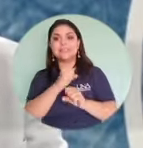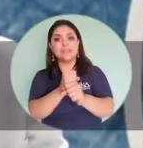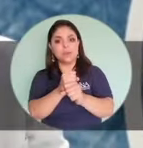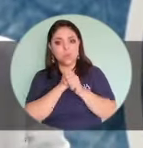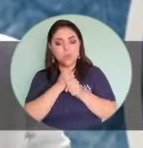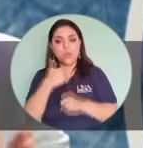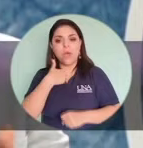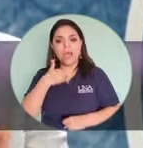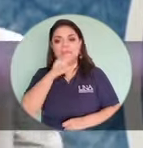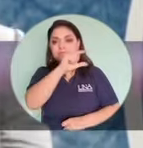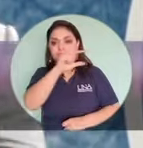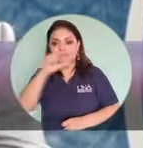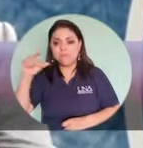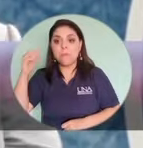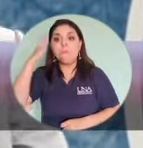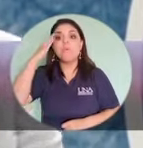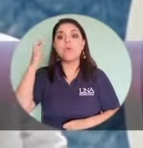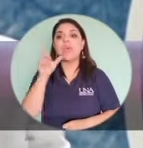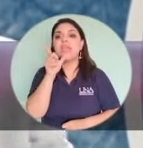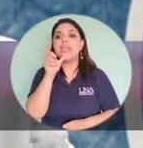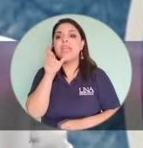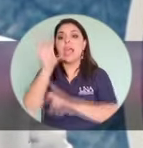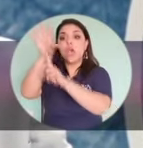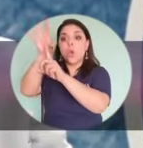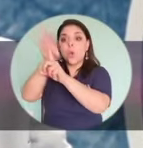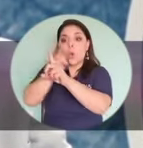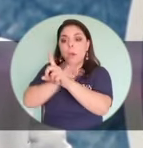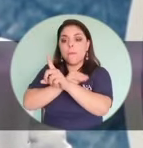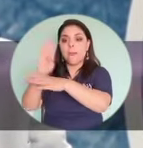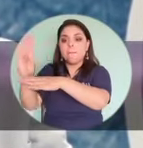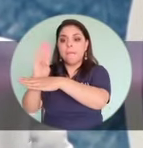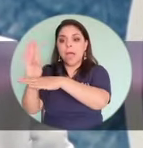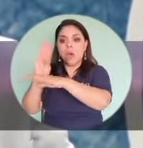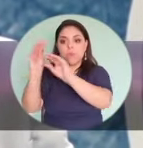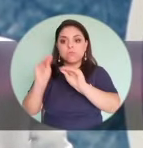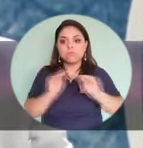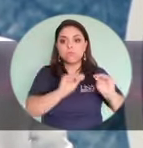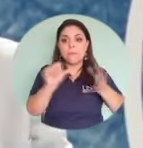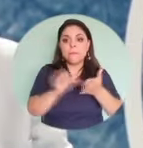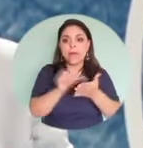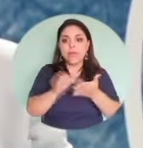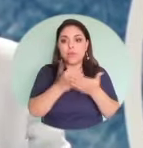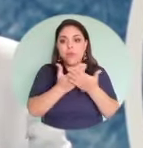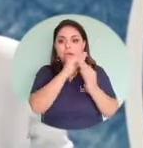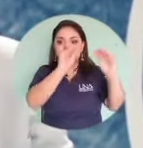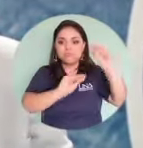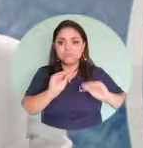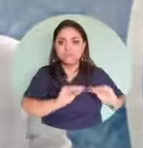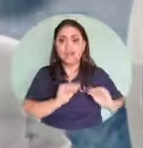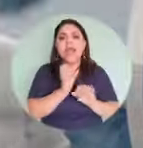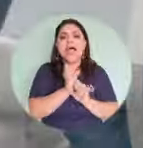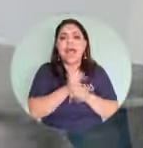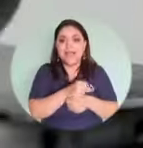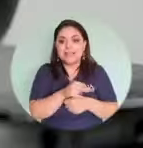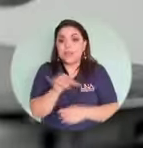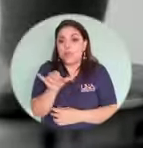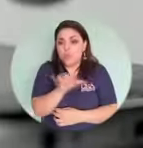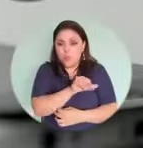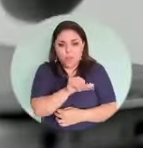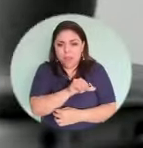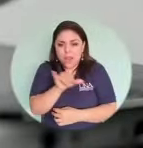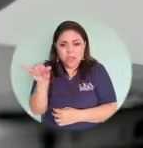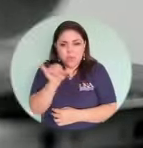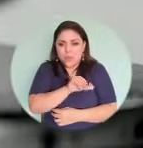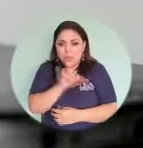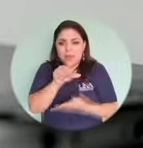diferencia, porque quienes clonan los sitios de las entidades financieras están haciendo a imagen y semejanza de la página